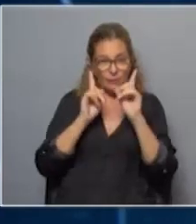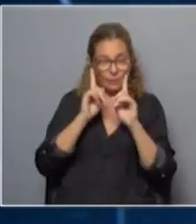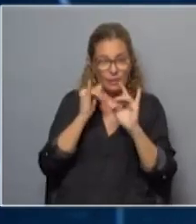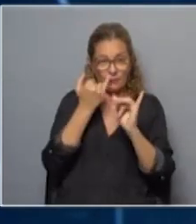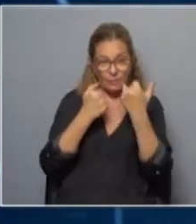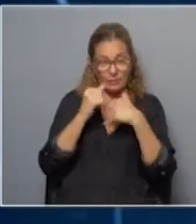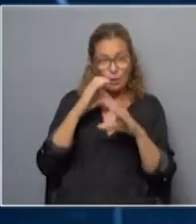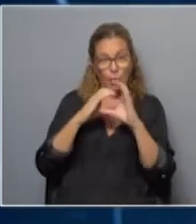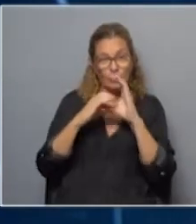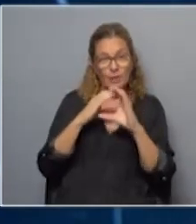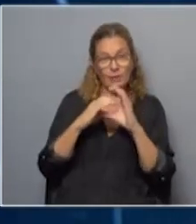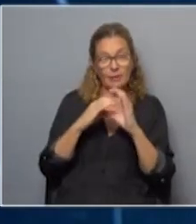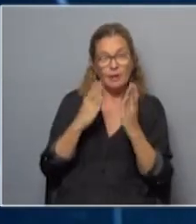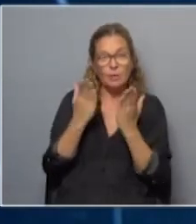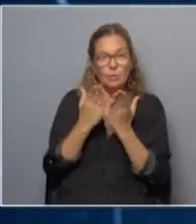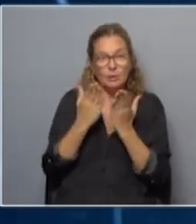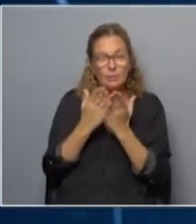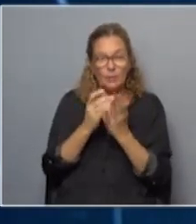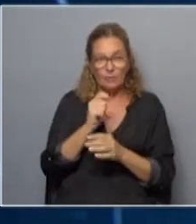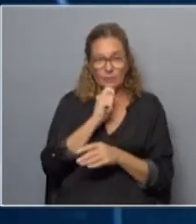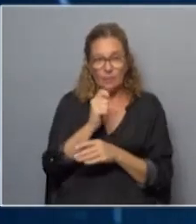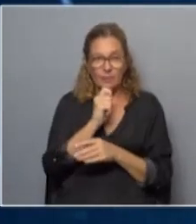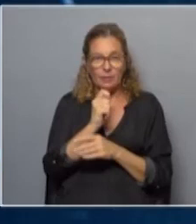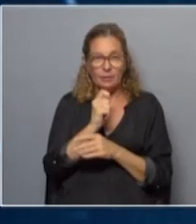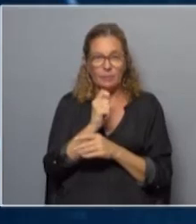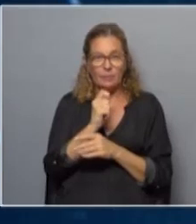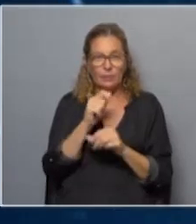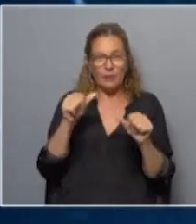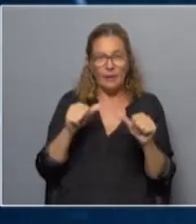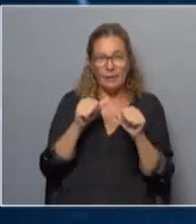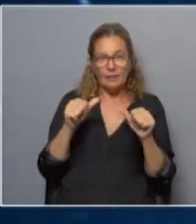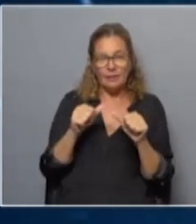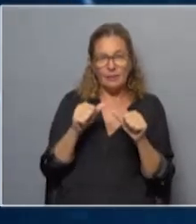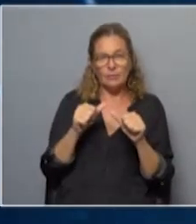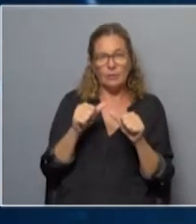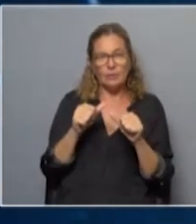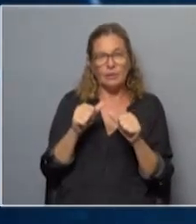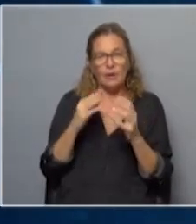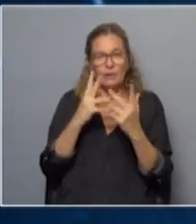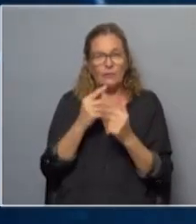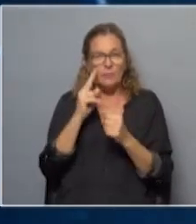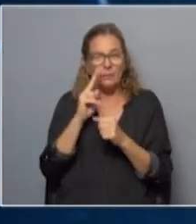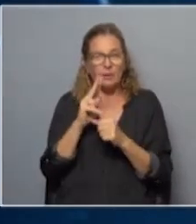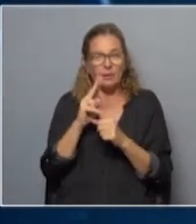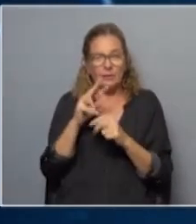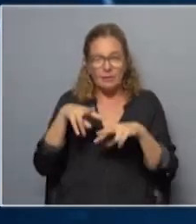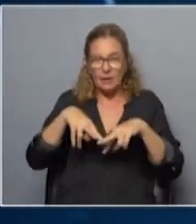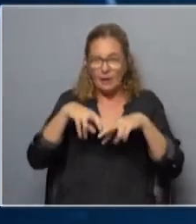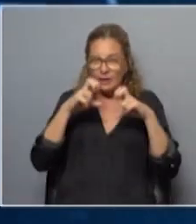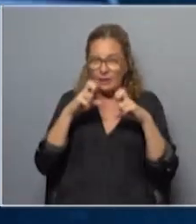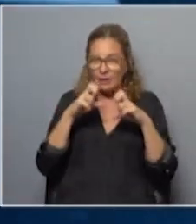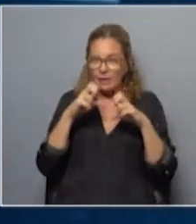información y comunicación estudiantes de periodismo y lo que hicimos fue desde la perspectiva teórica del análisis de